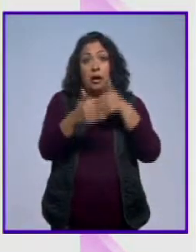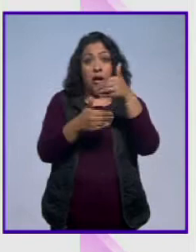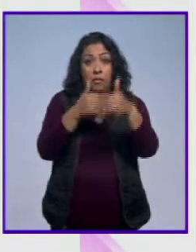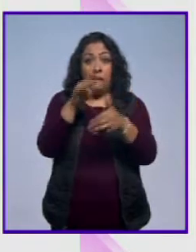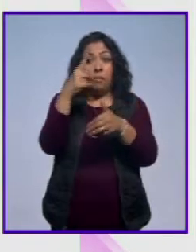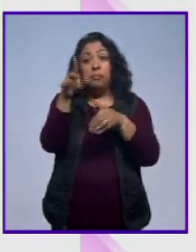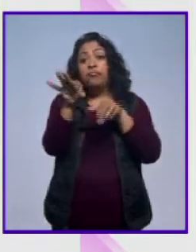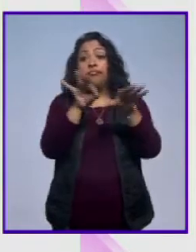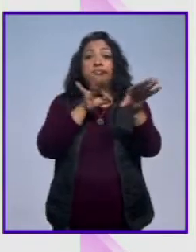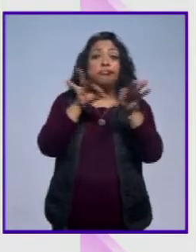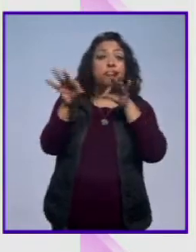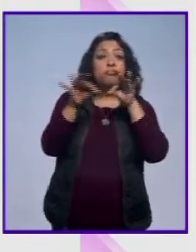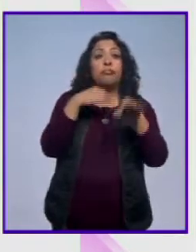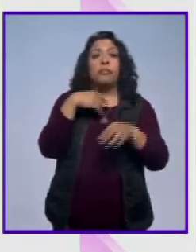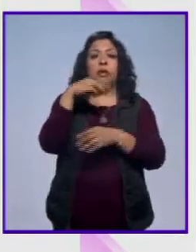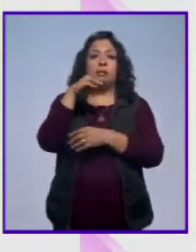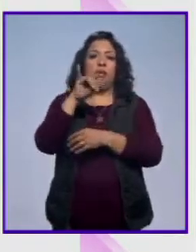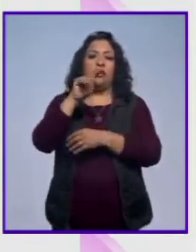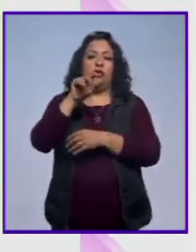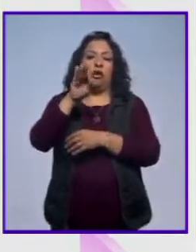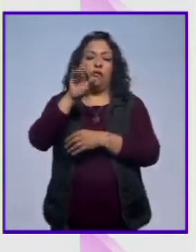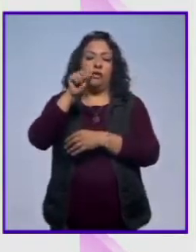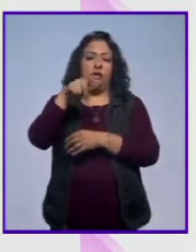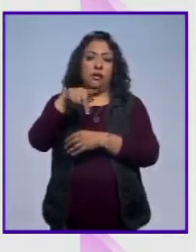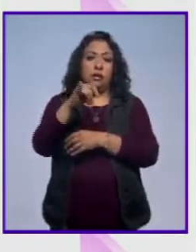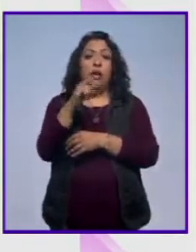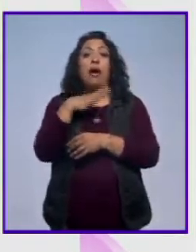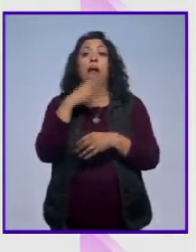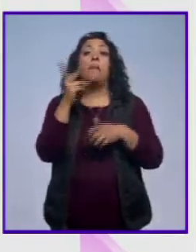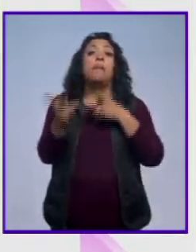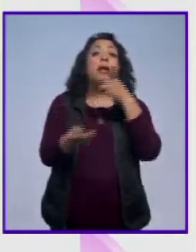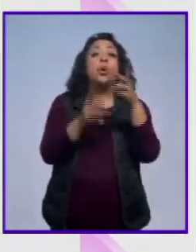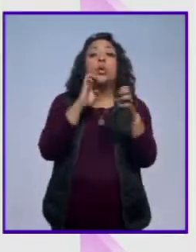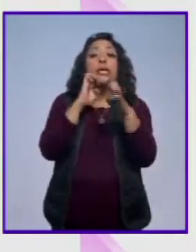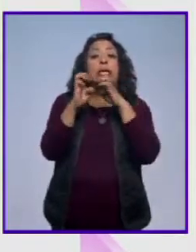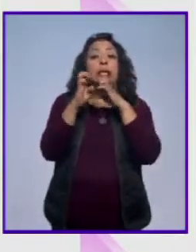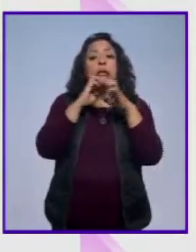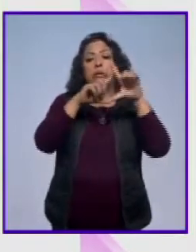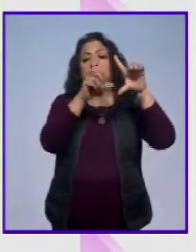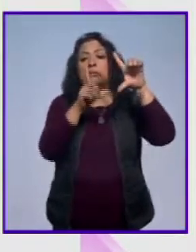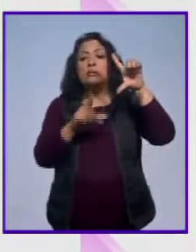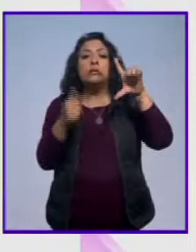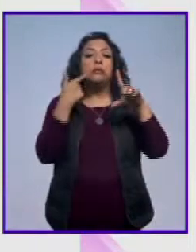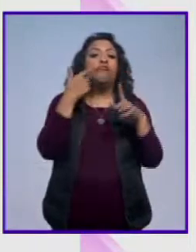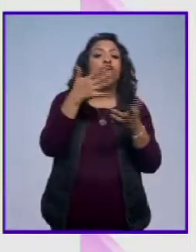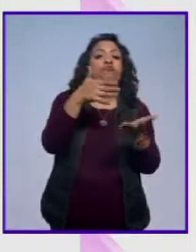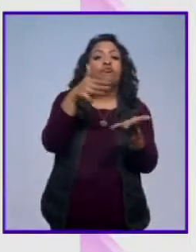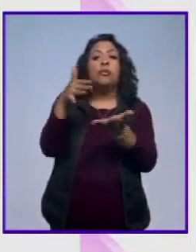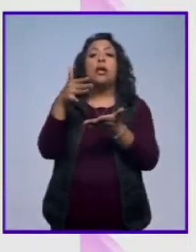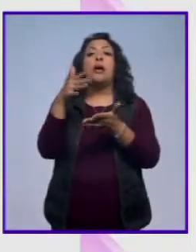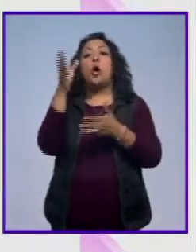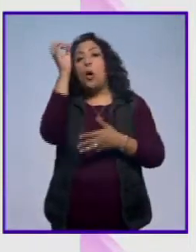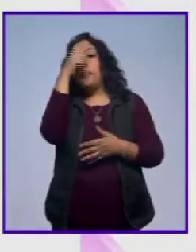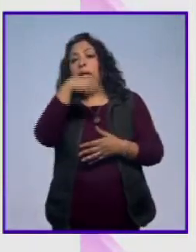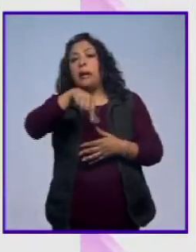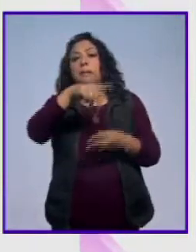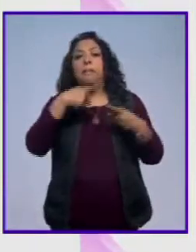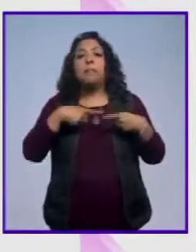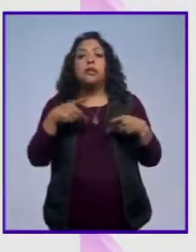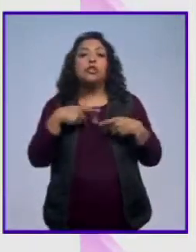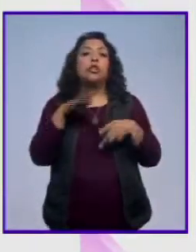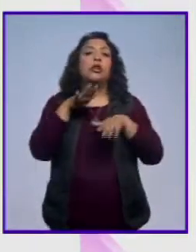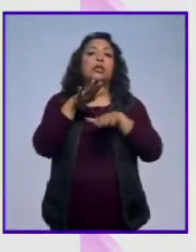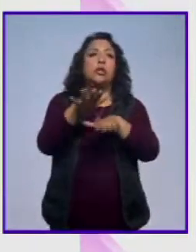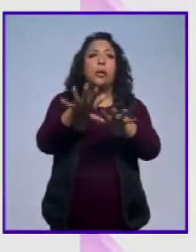selección, Consulta Mitowski realiza una encuesta a nivel nacional con el fin de recoger la opinión del público sobre los